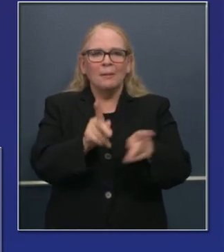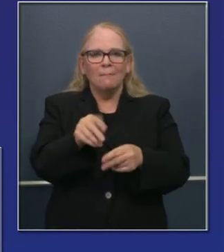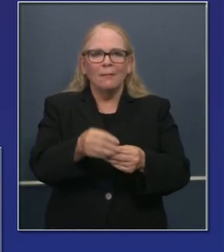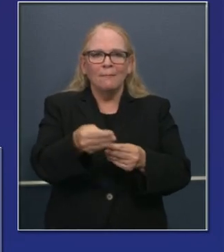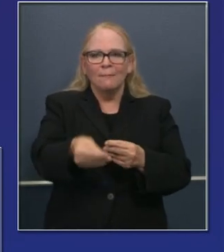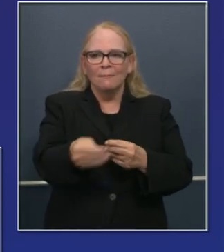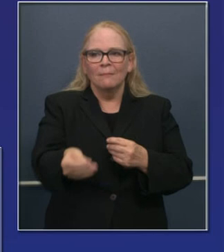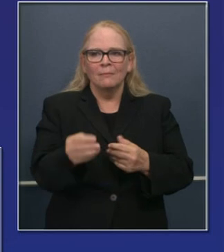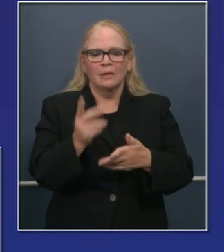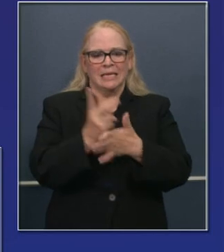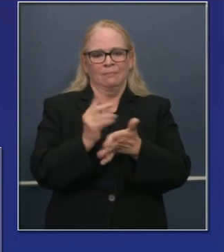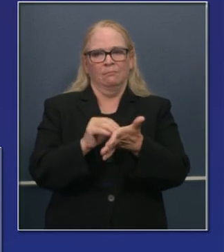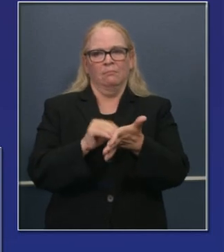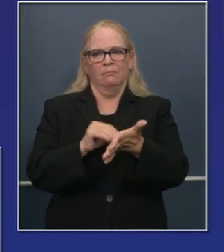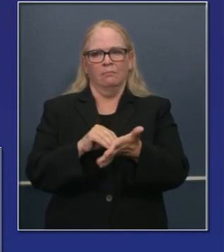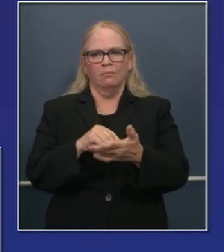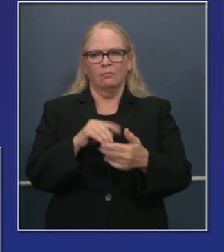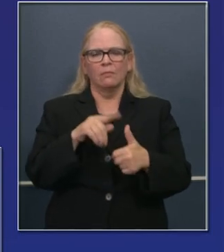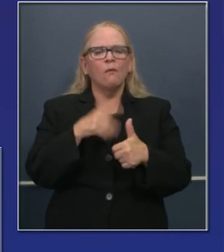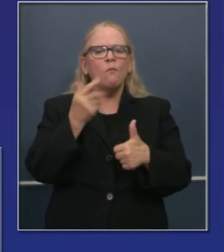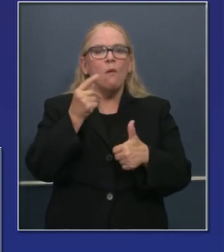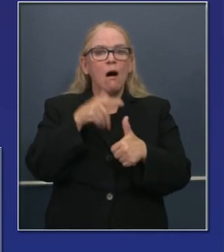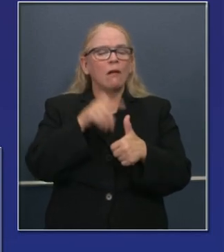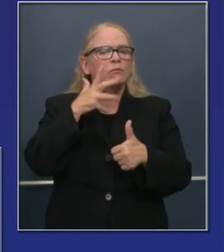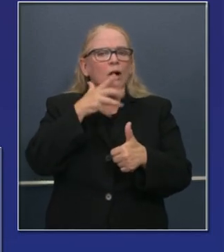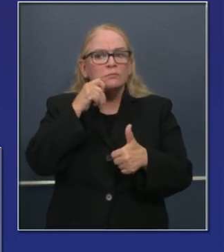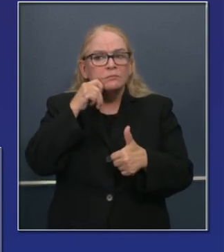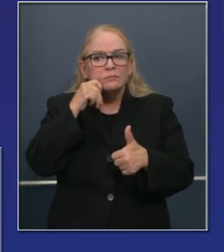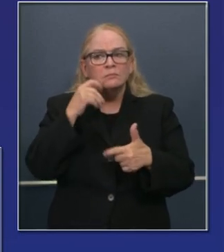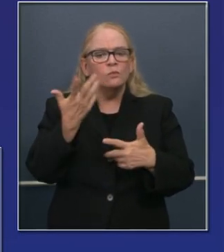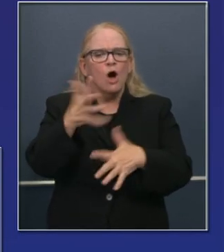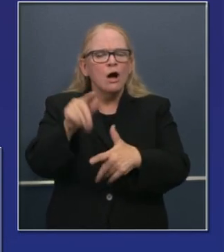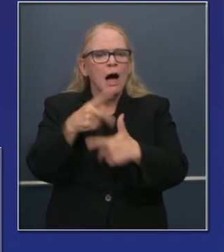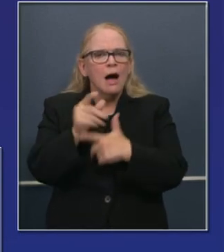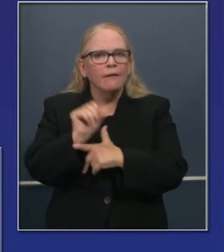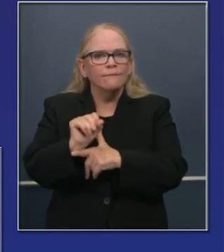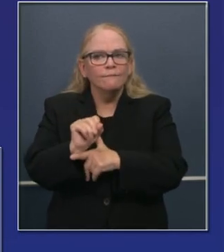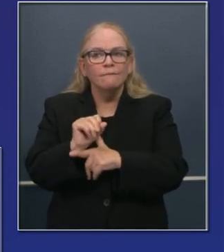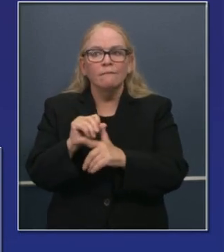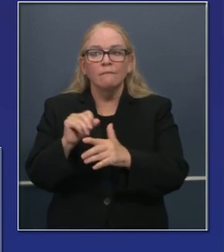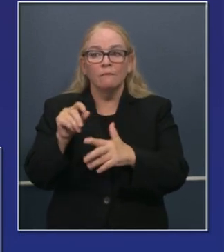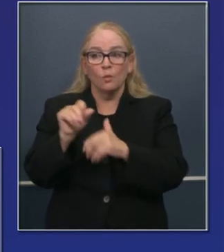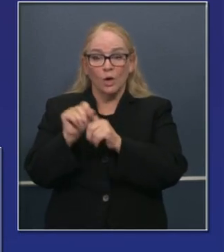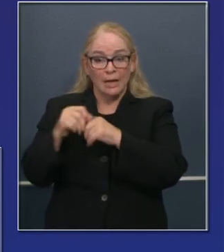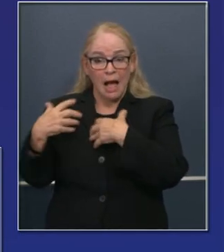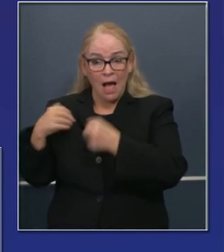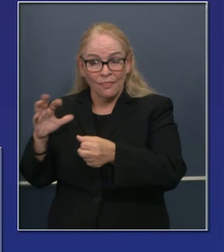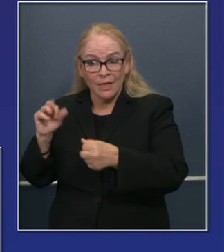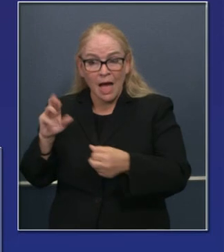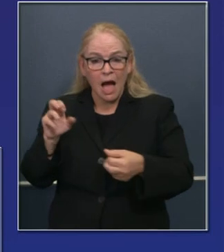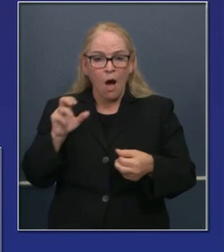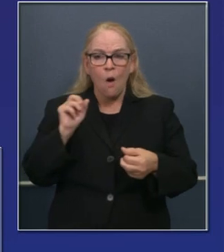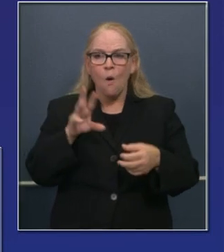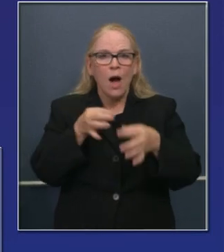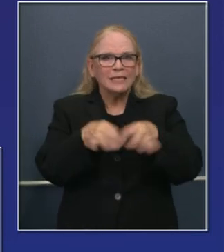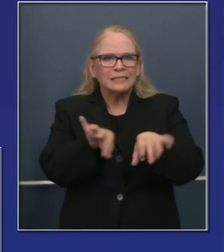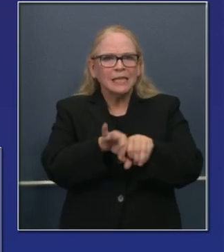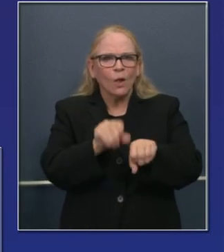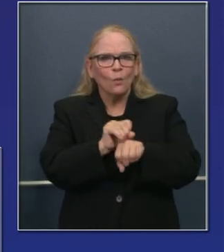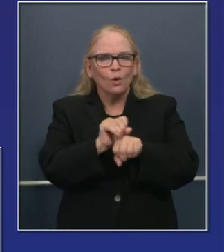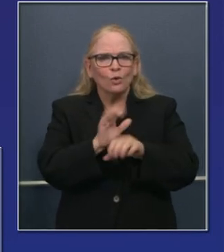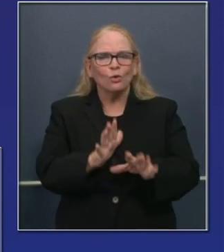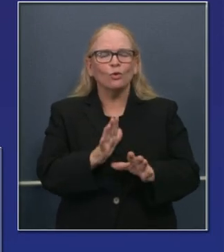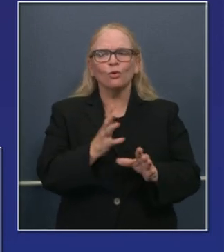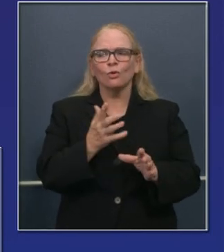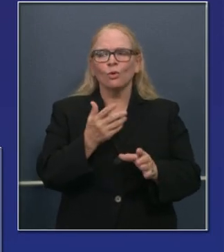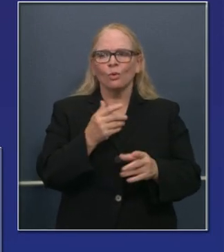Riesgo, edad, si acaso alguien era un trabajador en un ambiente de servicios de salubridad, para